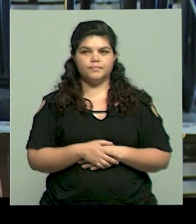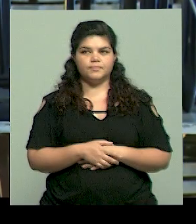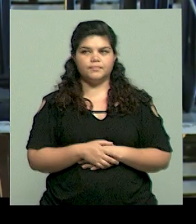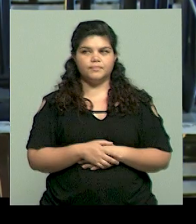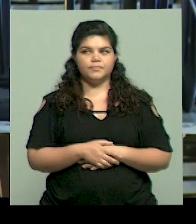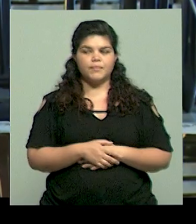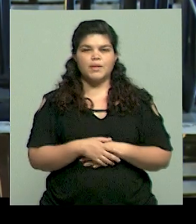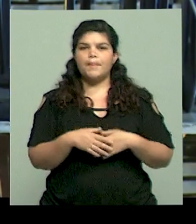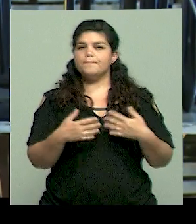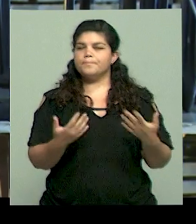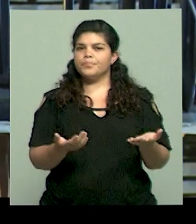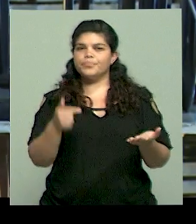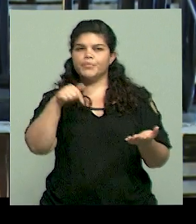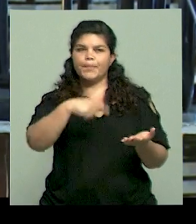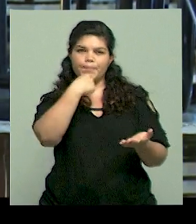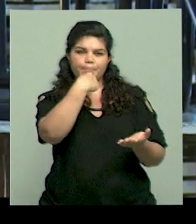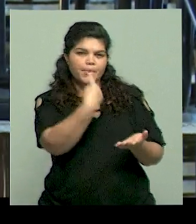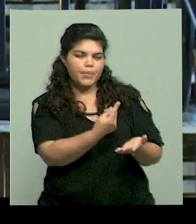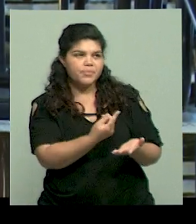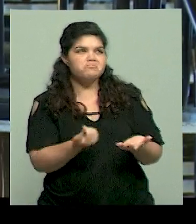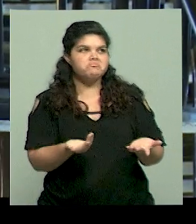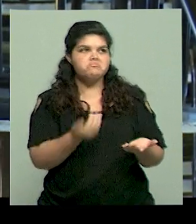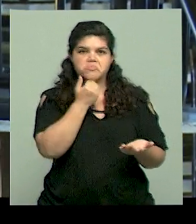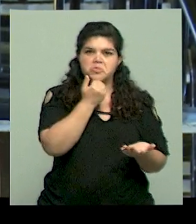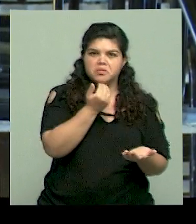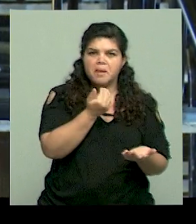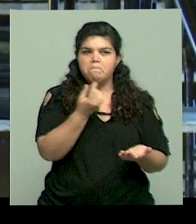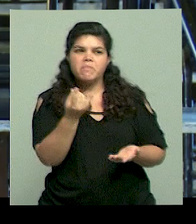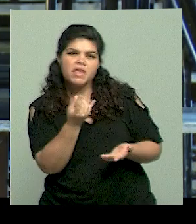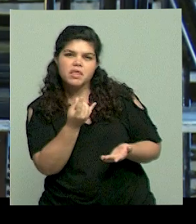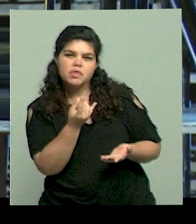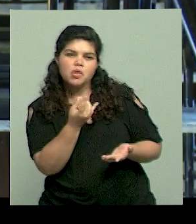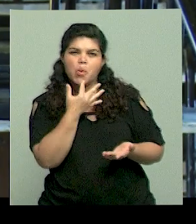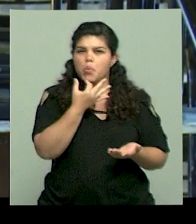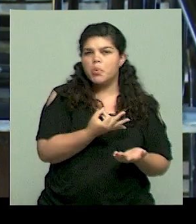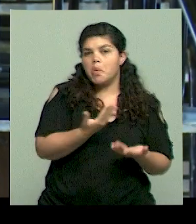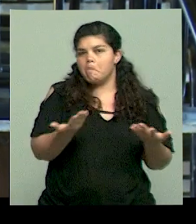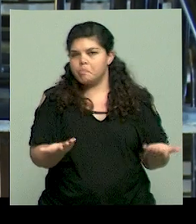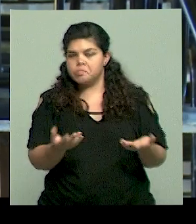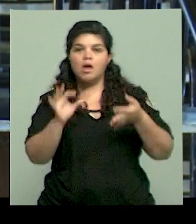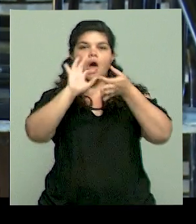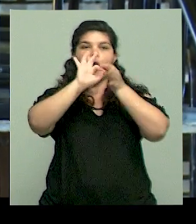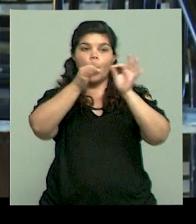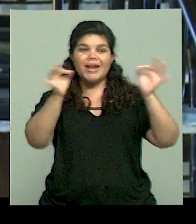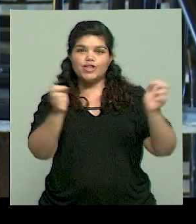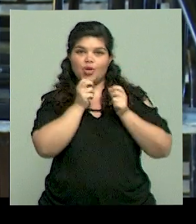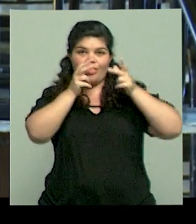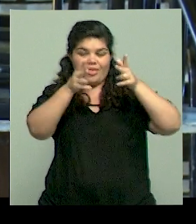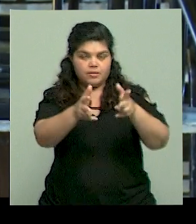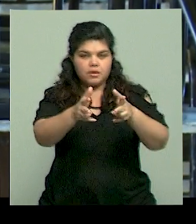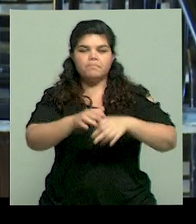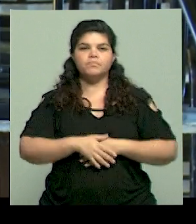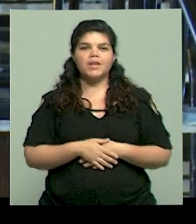Quería saber esto porque no sé si es un mito o no, hay una relación respecto a un dicho que dice mientras más sabroso,